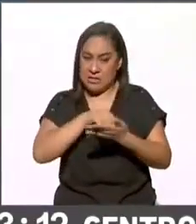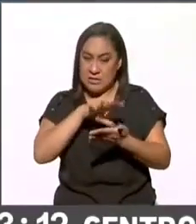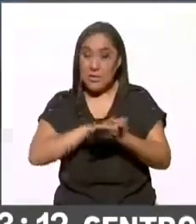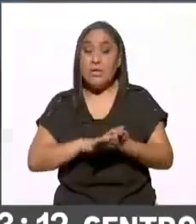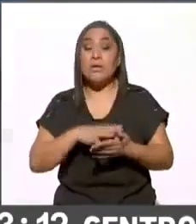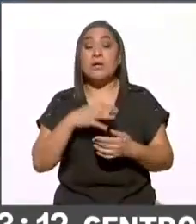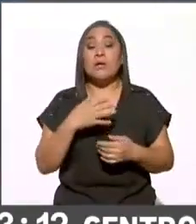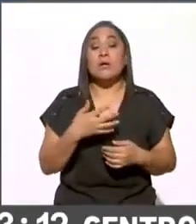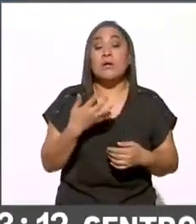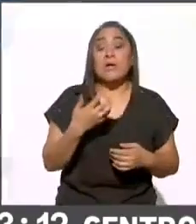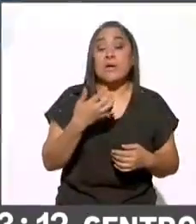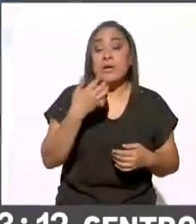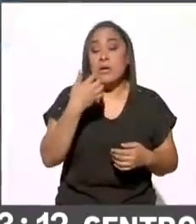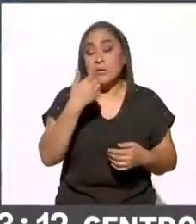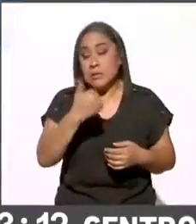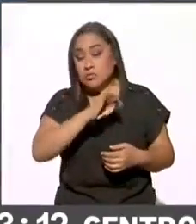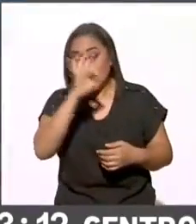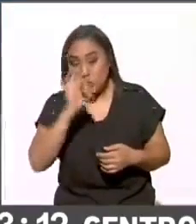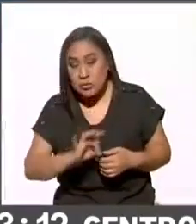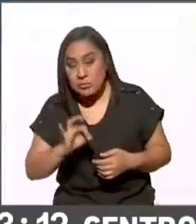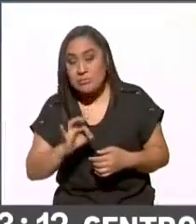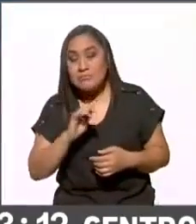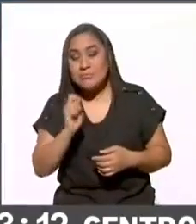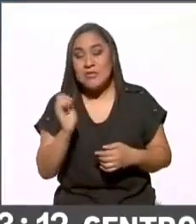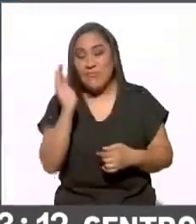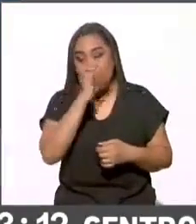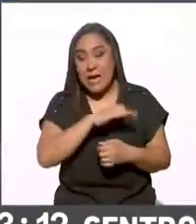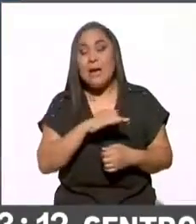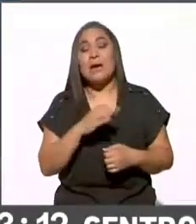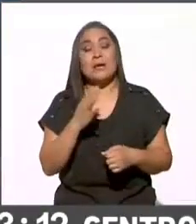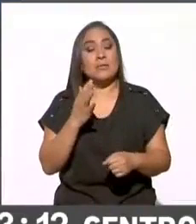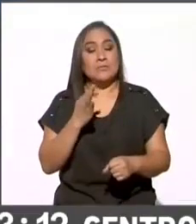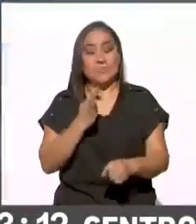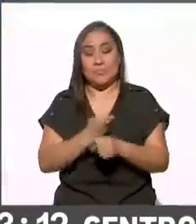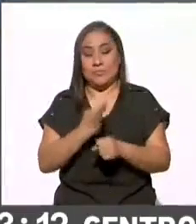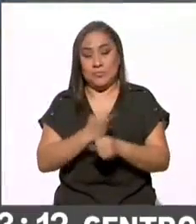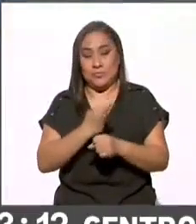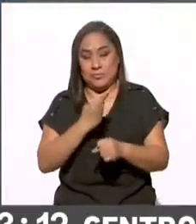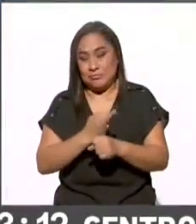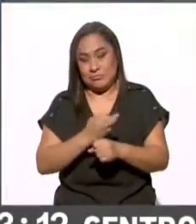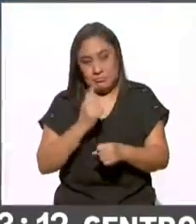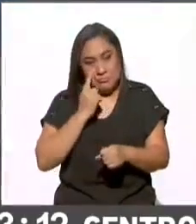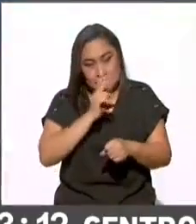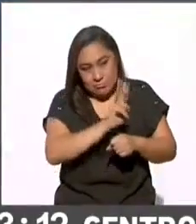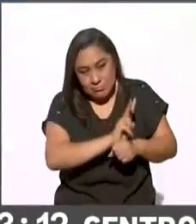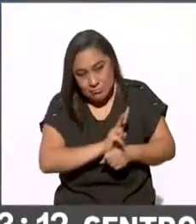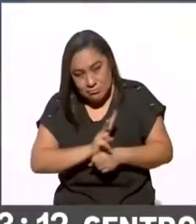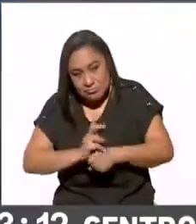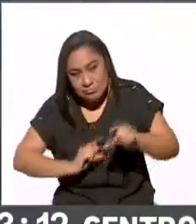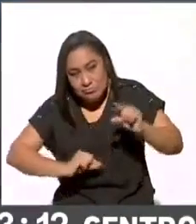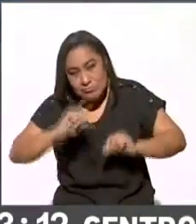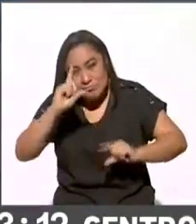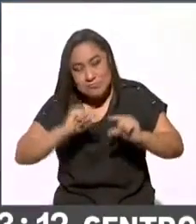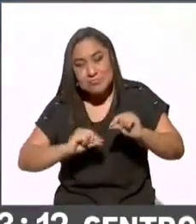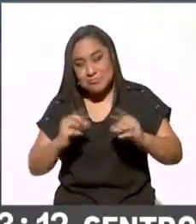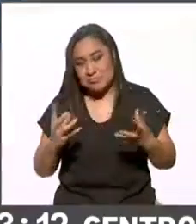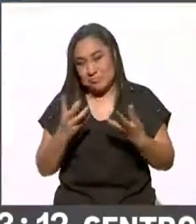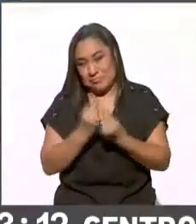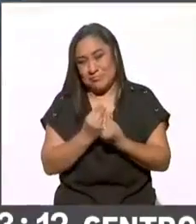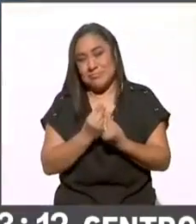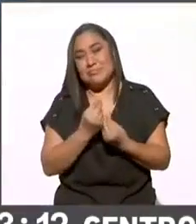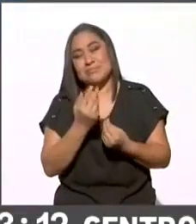declaraciones, tal como se pudo observar en el monitoreo que realizamos con los medios